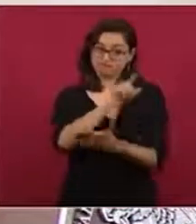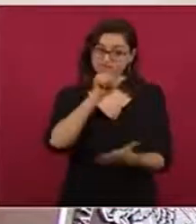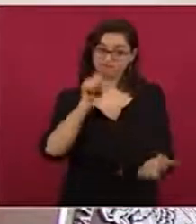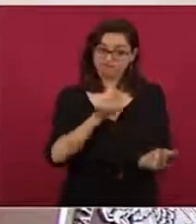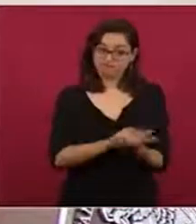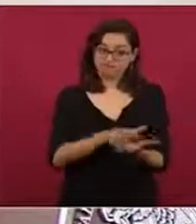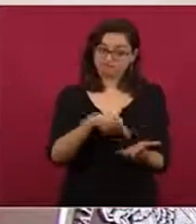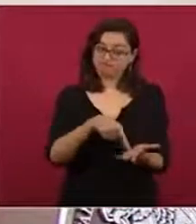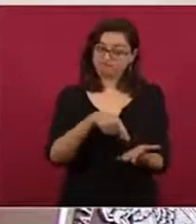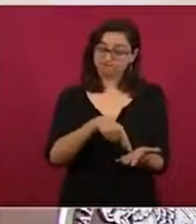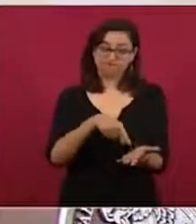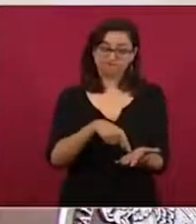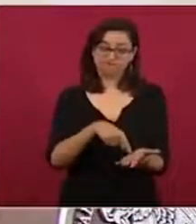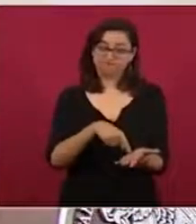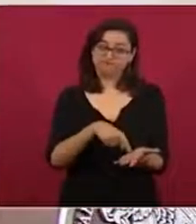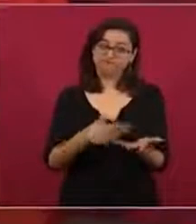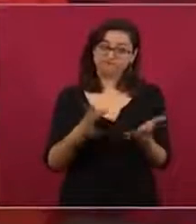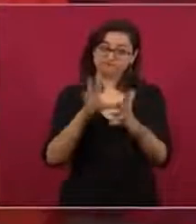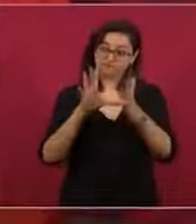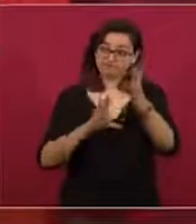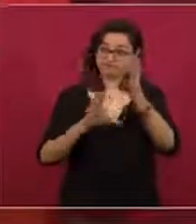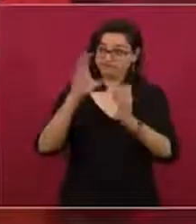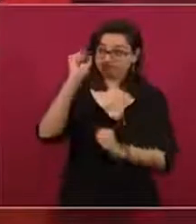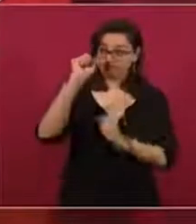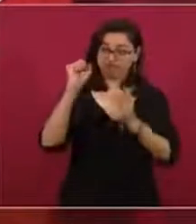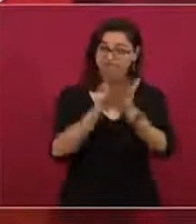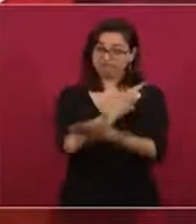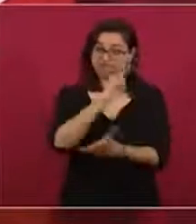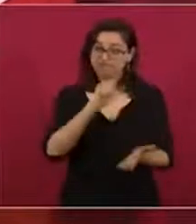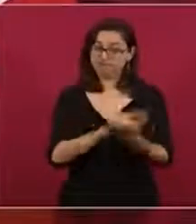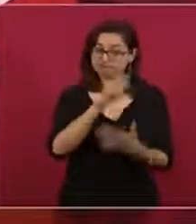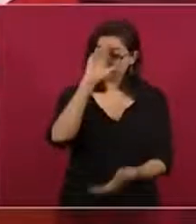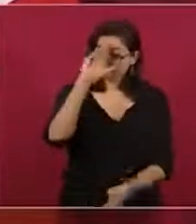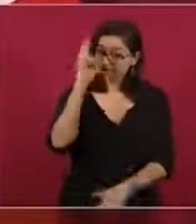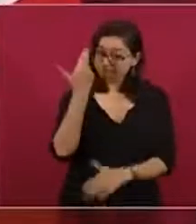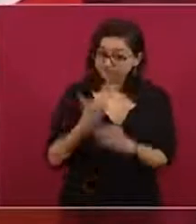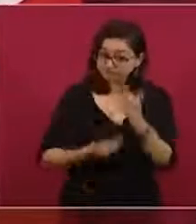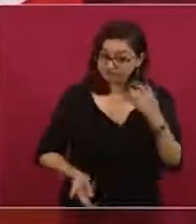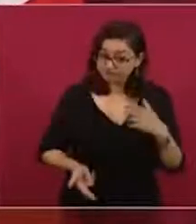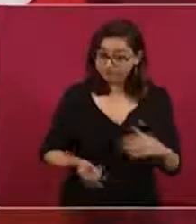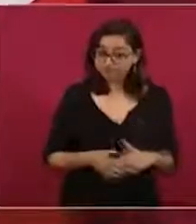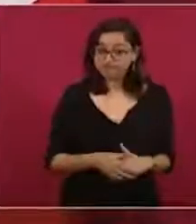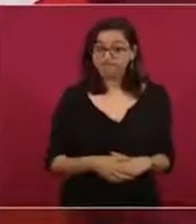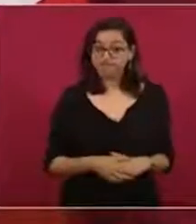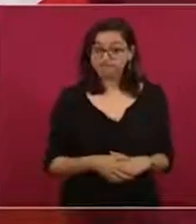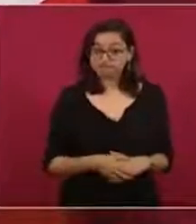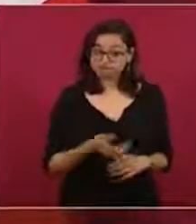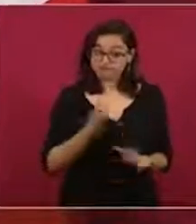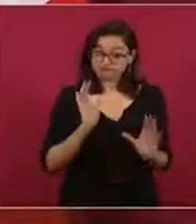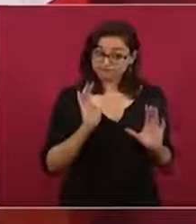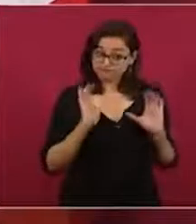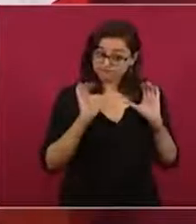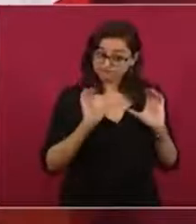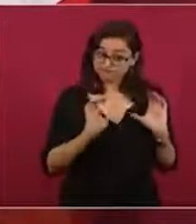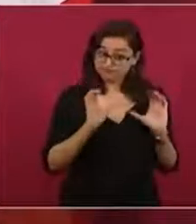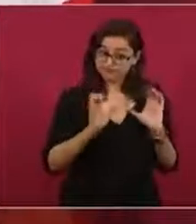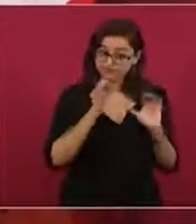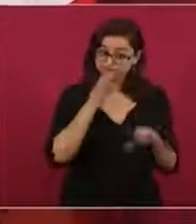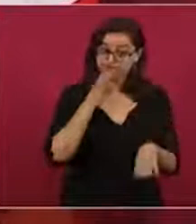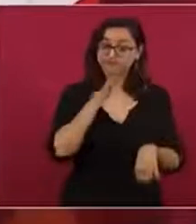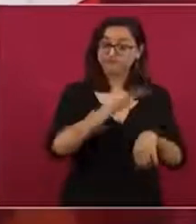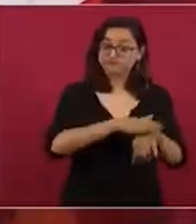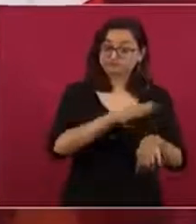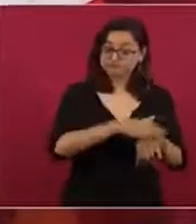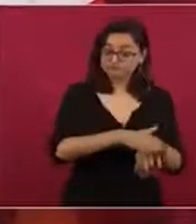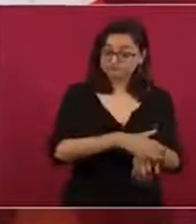la Constitución y las leyes de México, eso por lo que